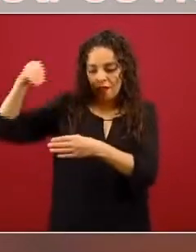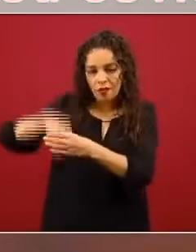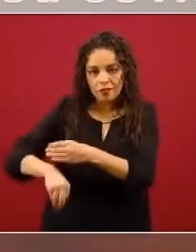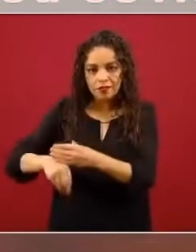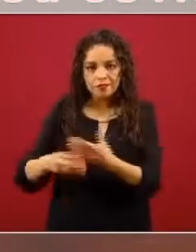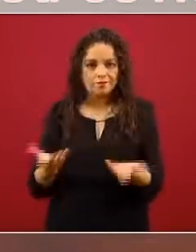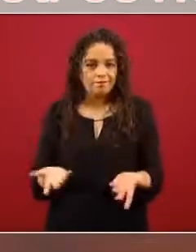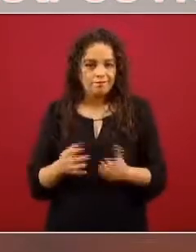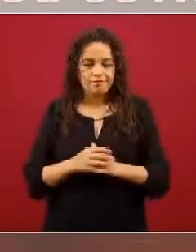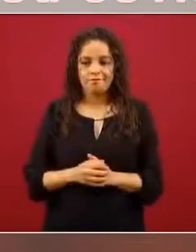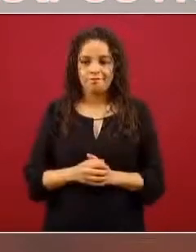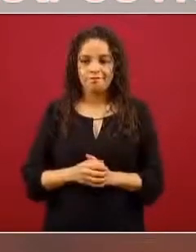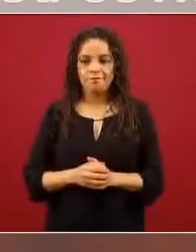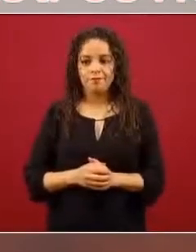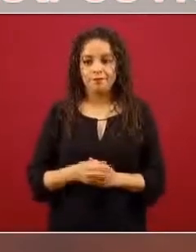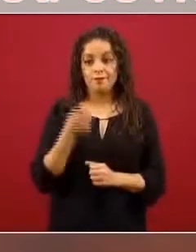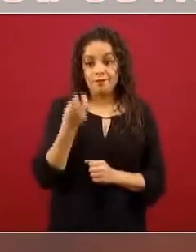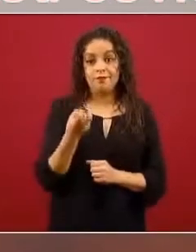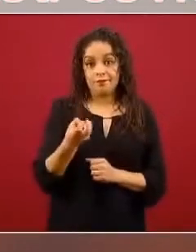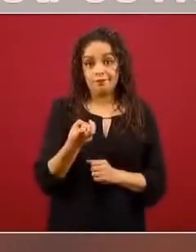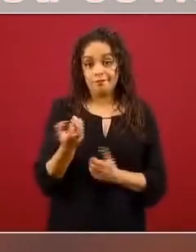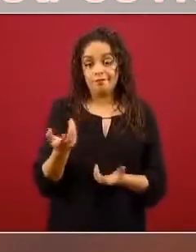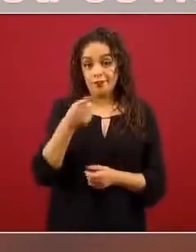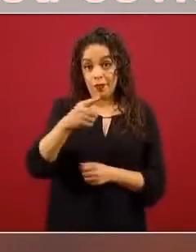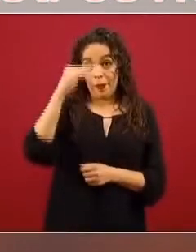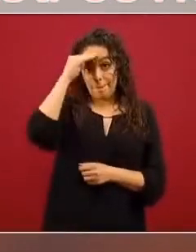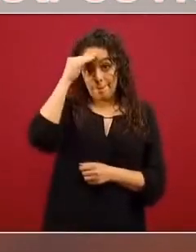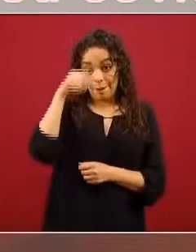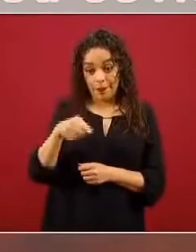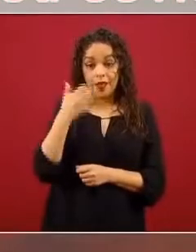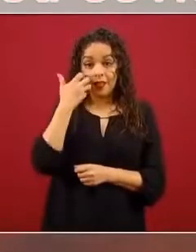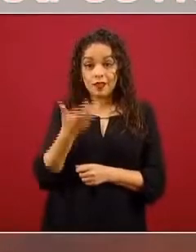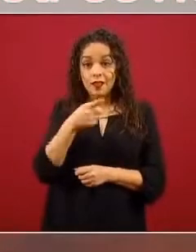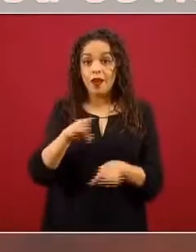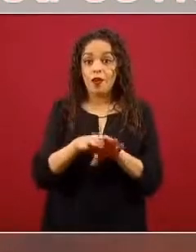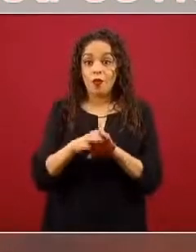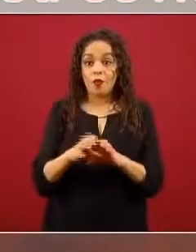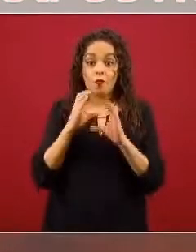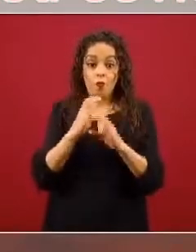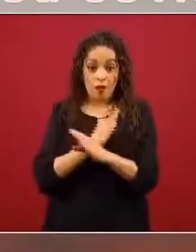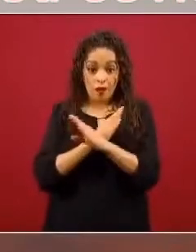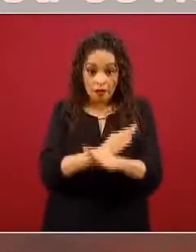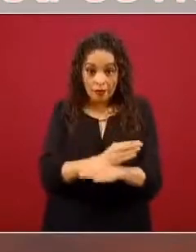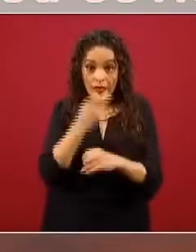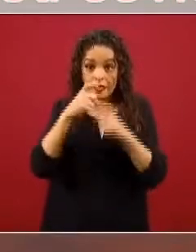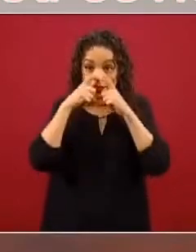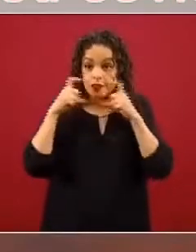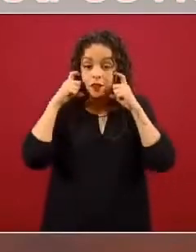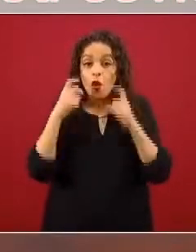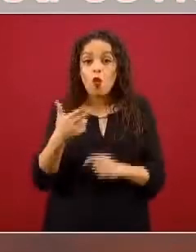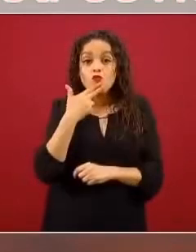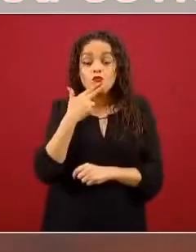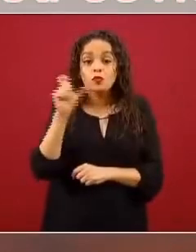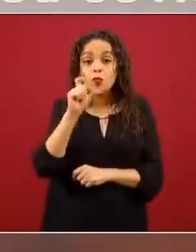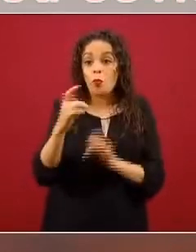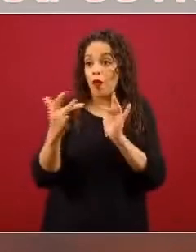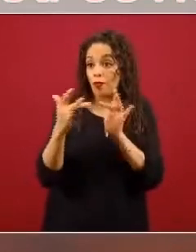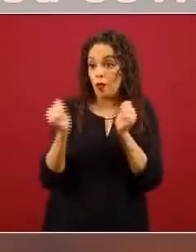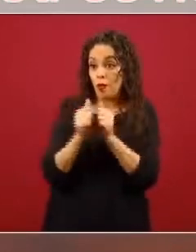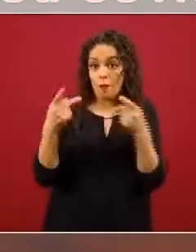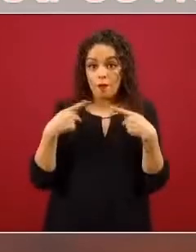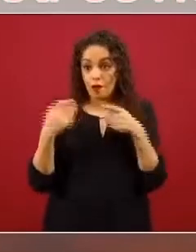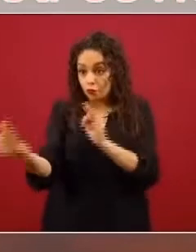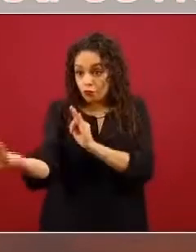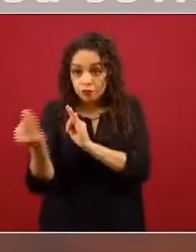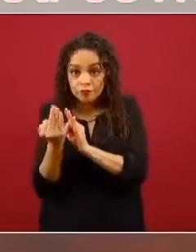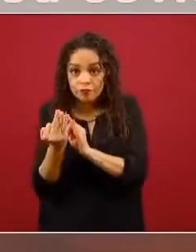del saco o demás. Lo cual, evidentemente, si pensamos en estos mecanismos de transmisión y que los voy a estar usando cuando esté en contacto cercano con alguien, pues quiere decir